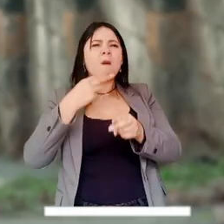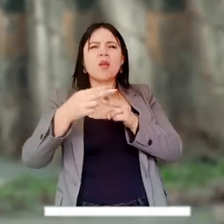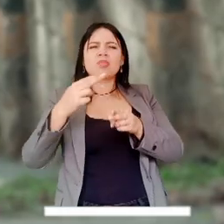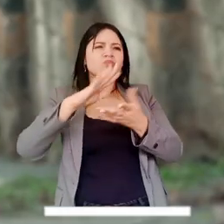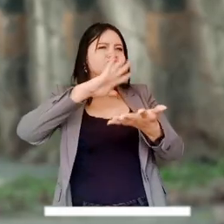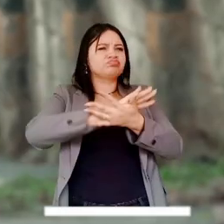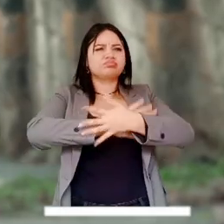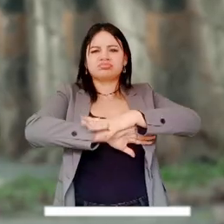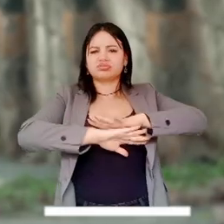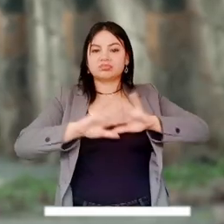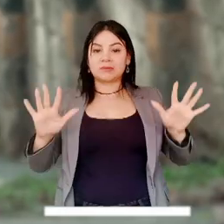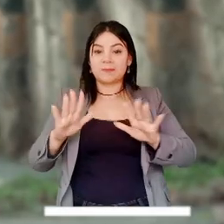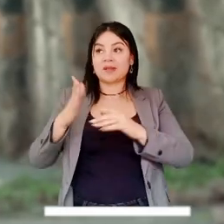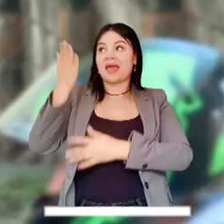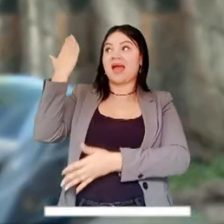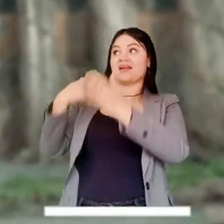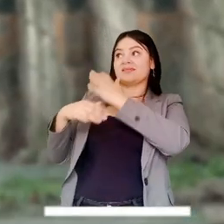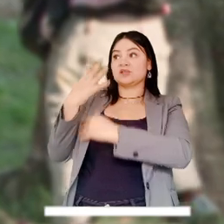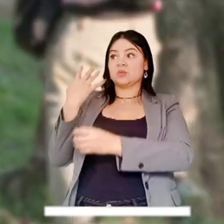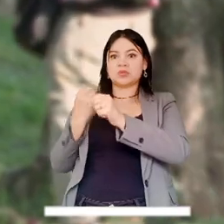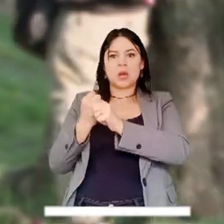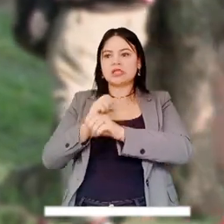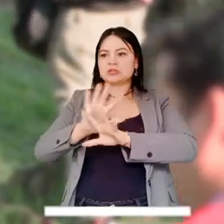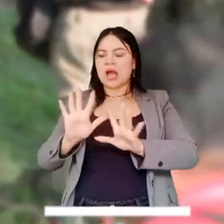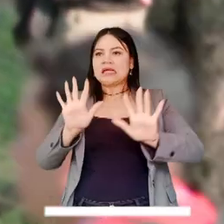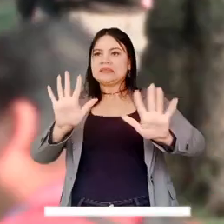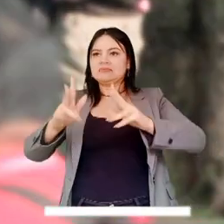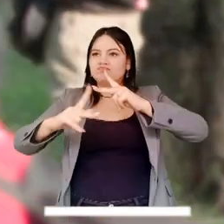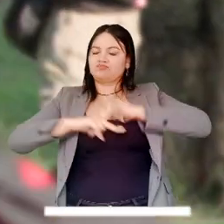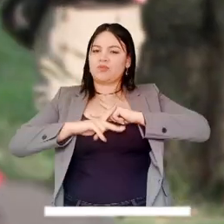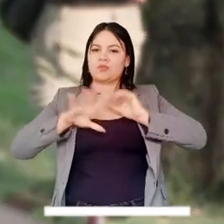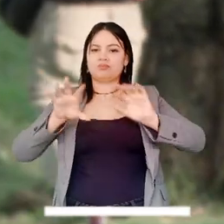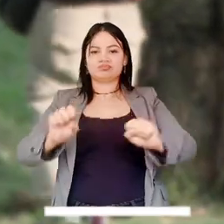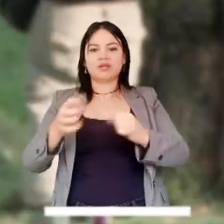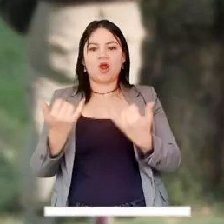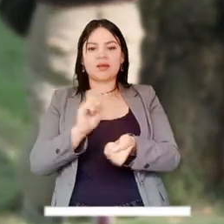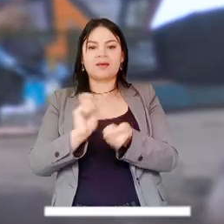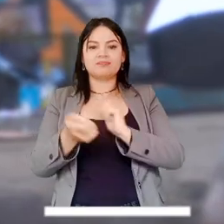desmantelarán, ya que en los cuatro años anteriores se apropiaron de las calles.